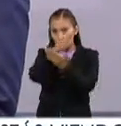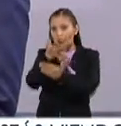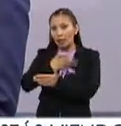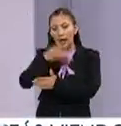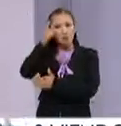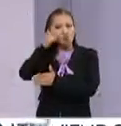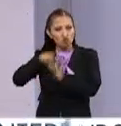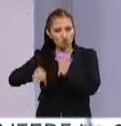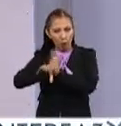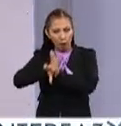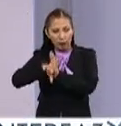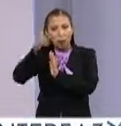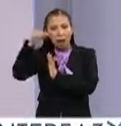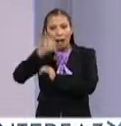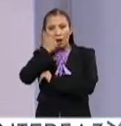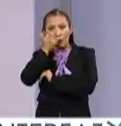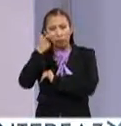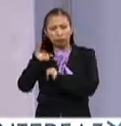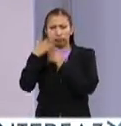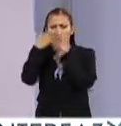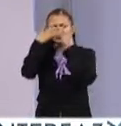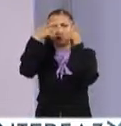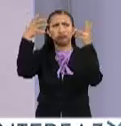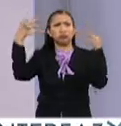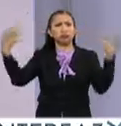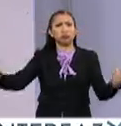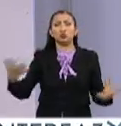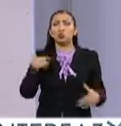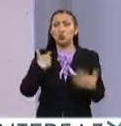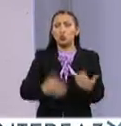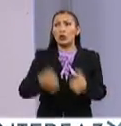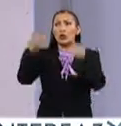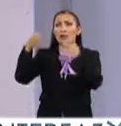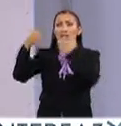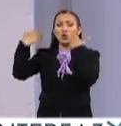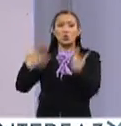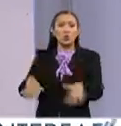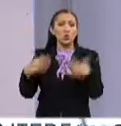tiene dormitorios para los estudiantes. Es impresionante la infraestructura que tienen para eso,